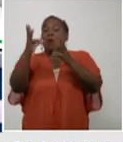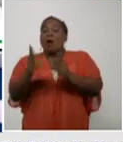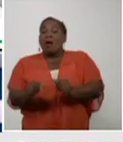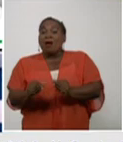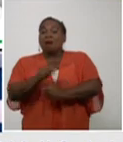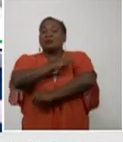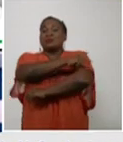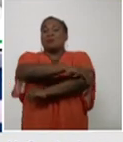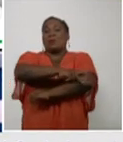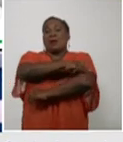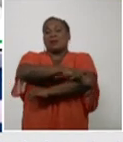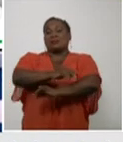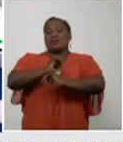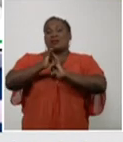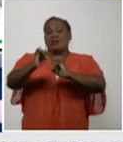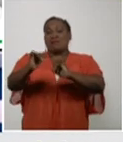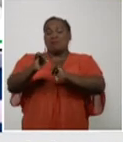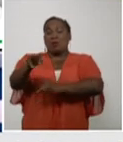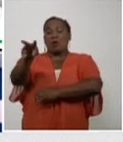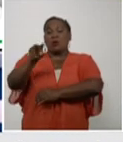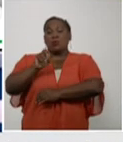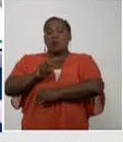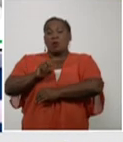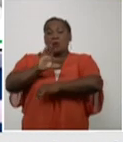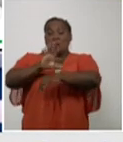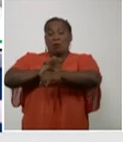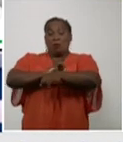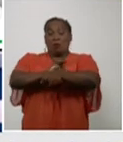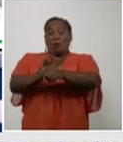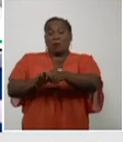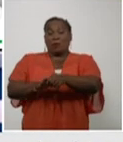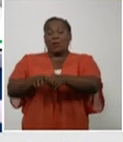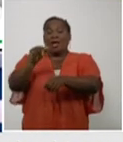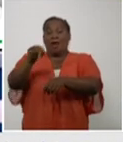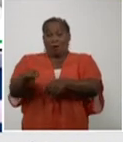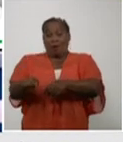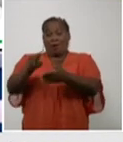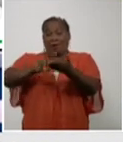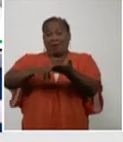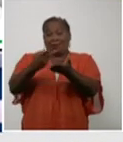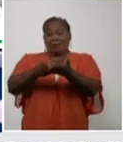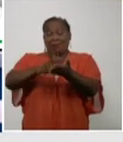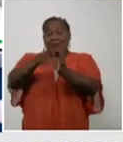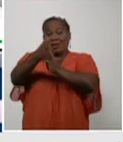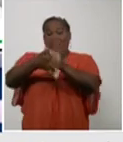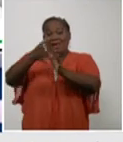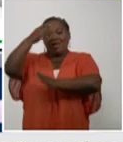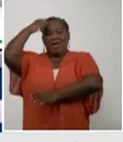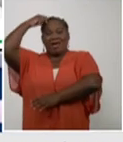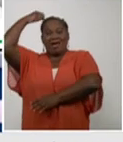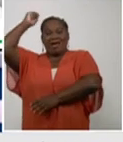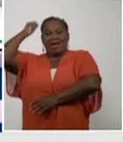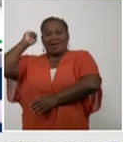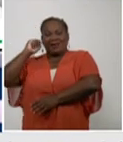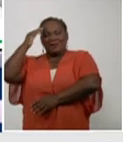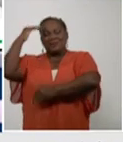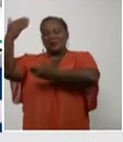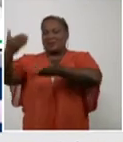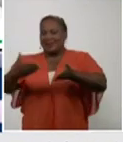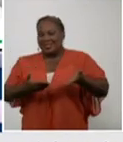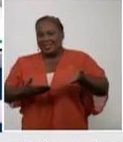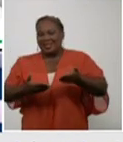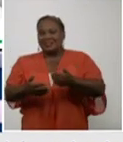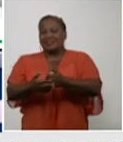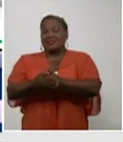casos de COVID-19? Nos acompaña en esta jornada la intérprete de lengua de señas, Ania Arraigada. Bienvenida. Y doctor,